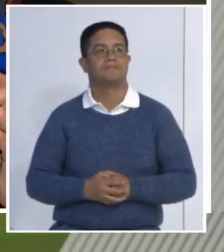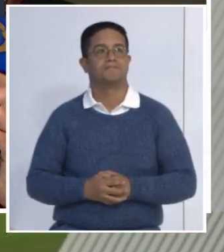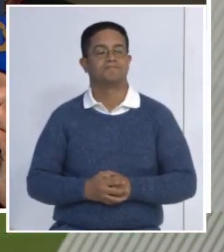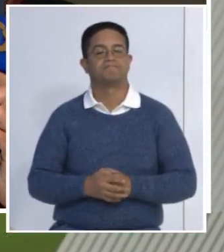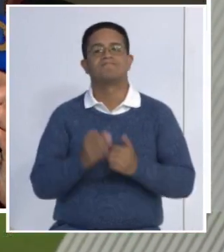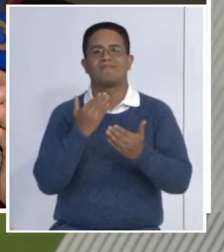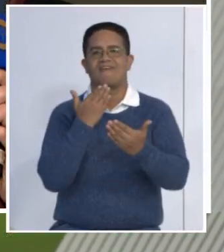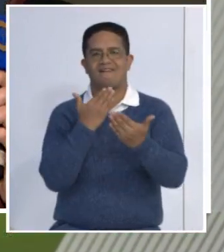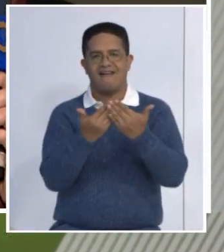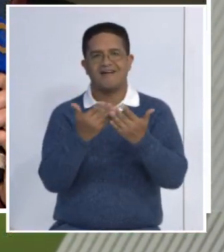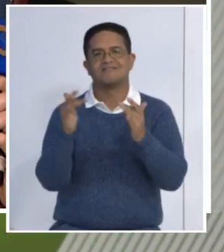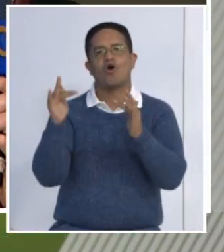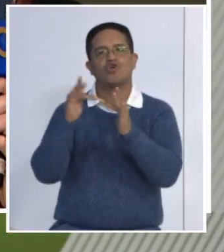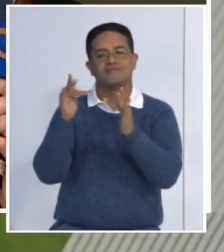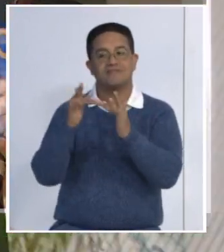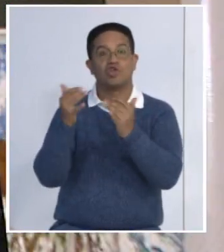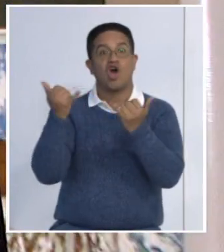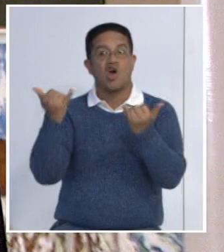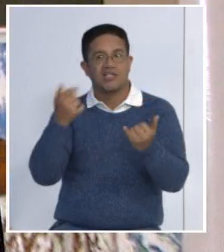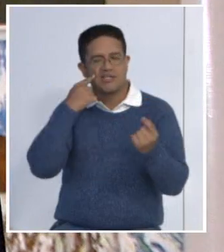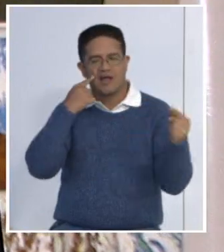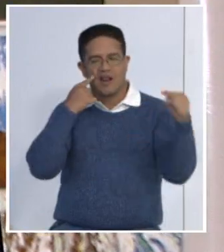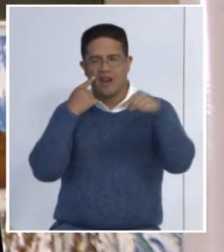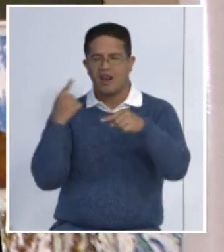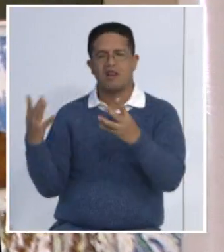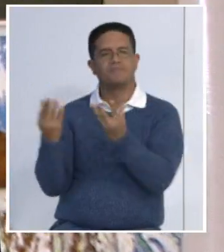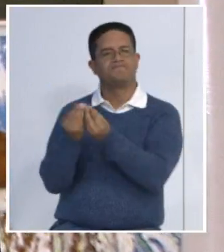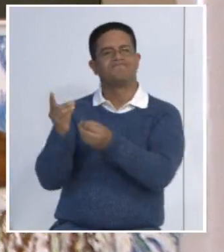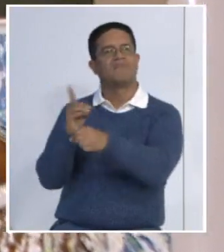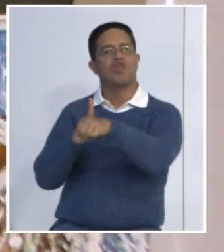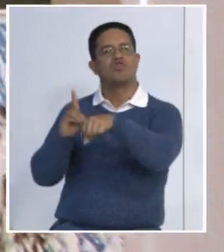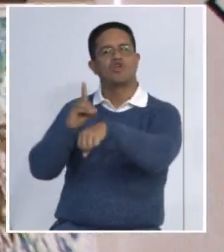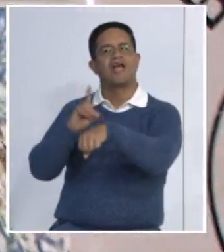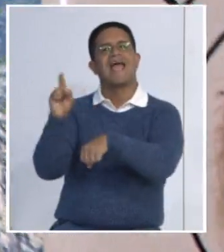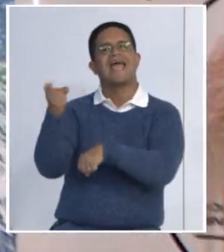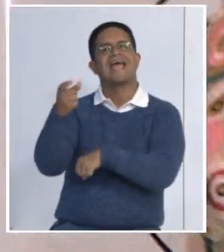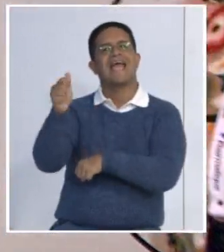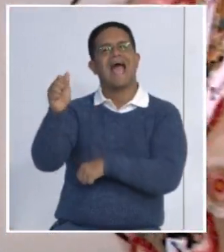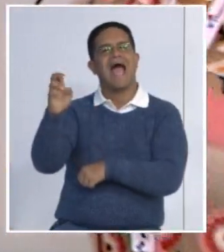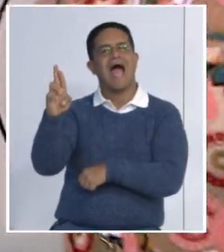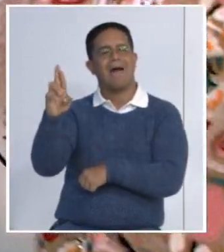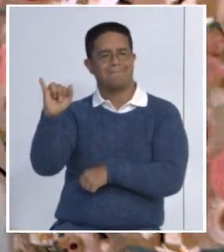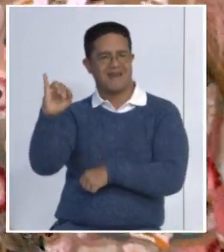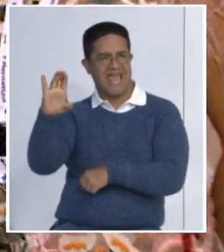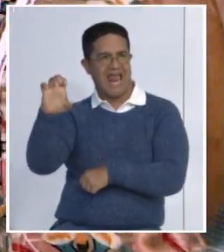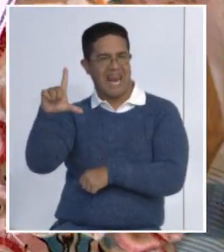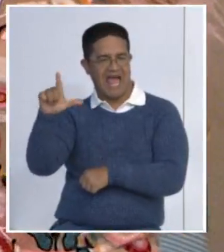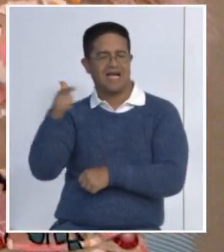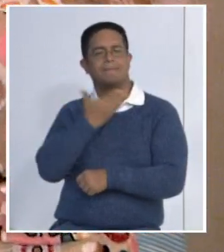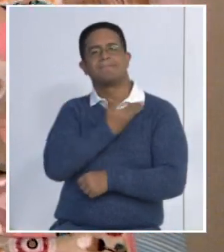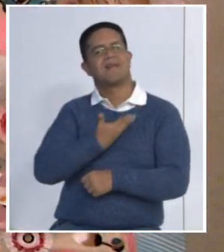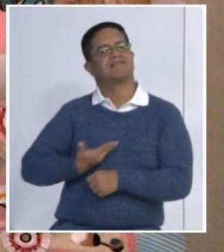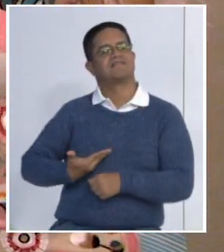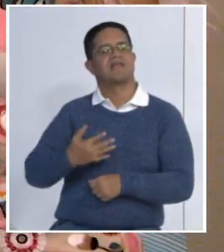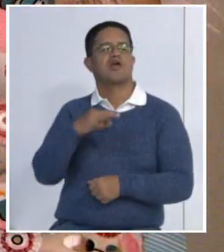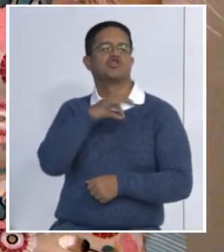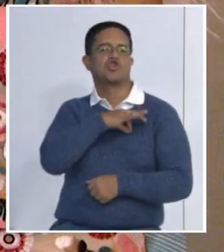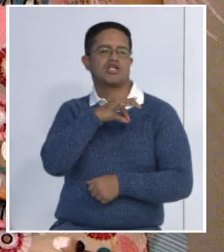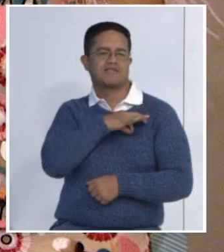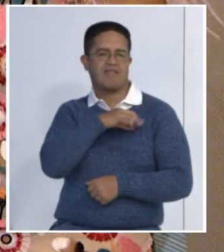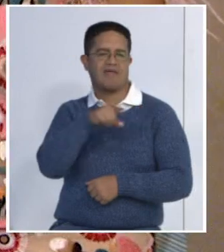Así es, gracias por este contacto. En esta oportunidad me encuentro en compañía de la doctora Gabriela Ibedaca. Ella es presidenta de la Sociedad Venezolana de Rhinología.